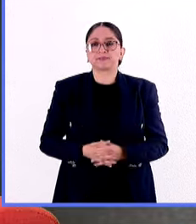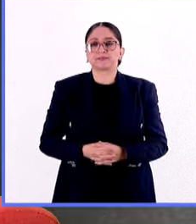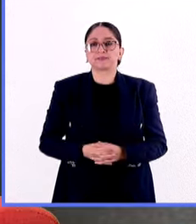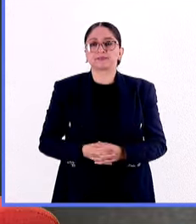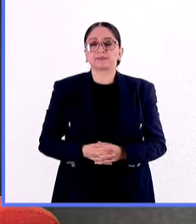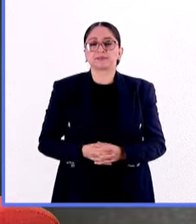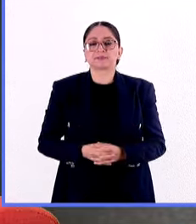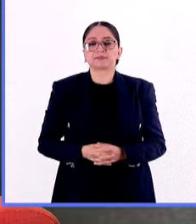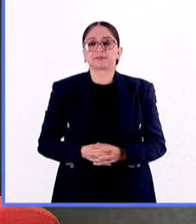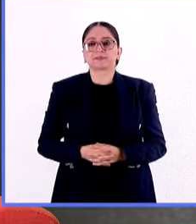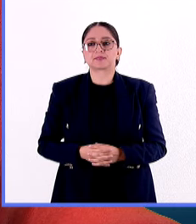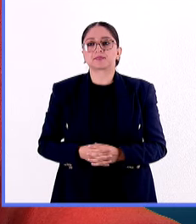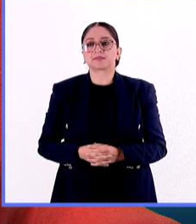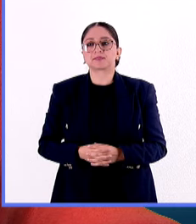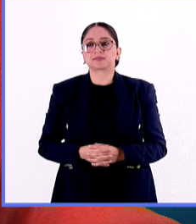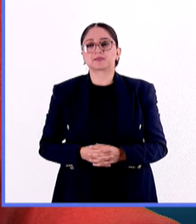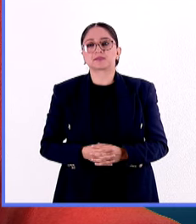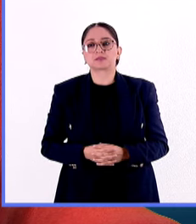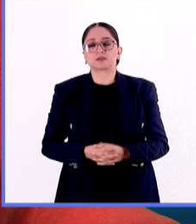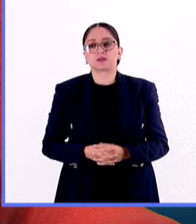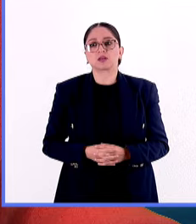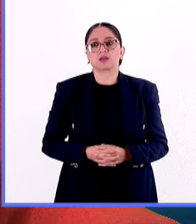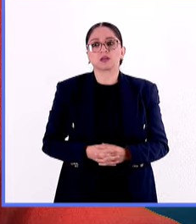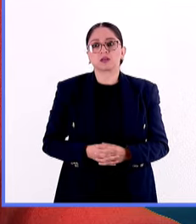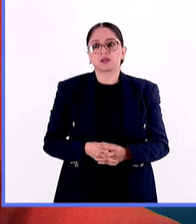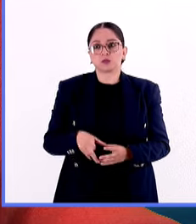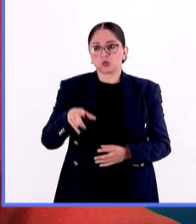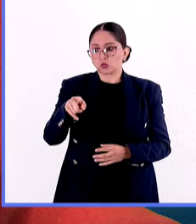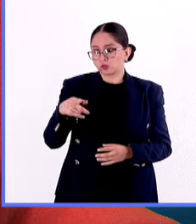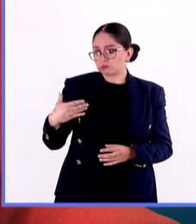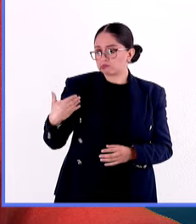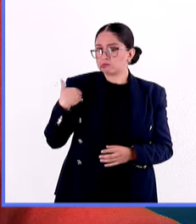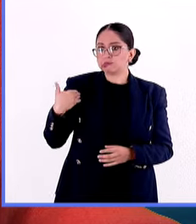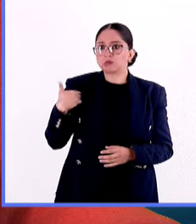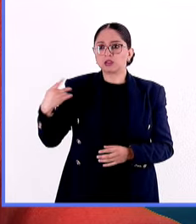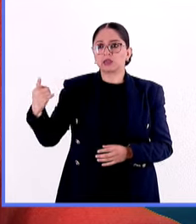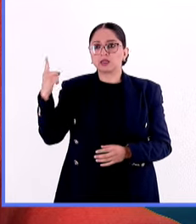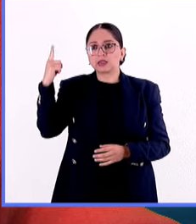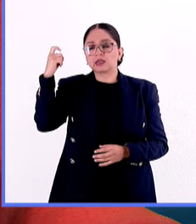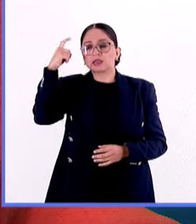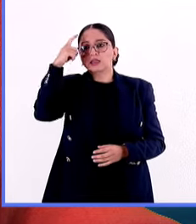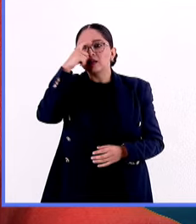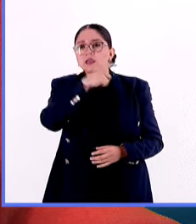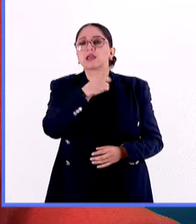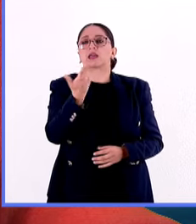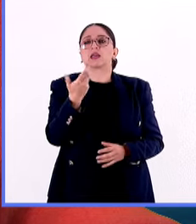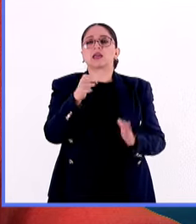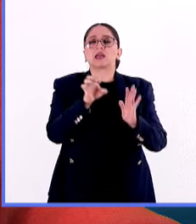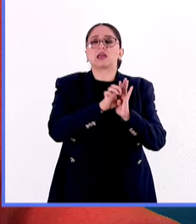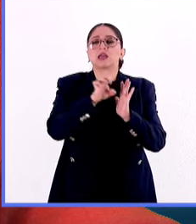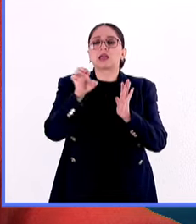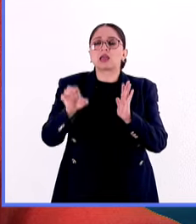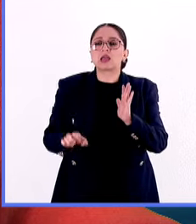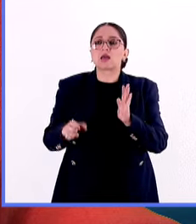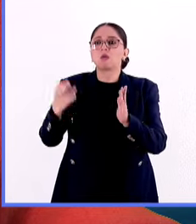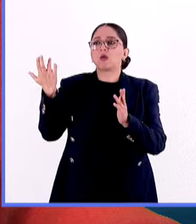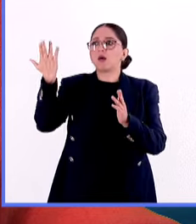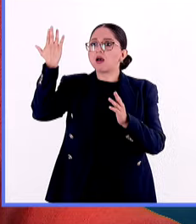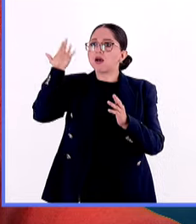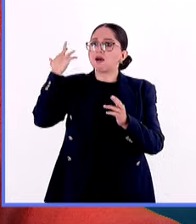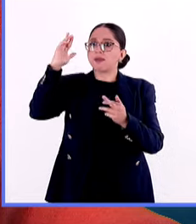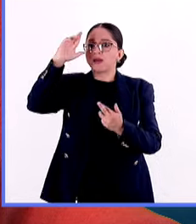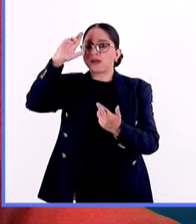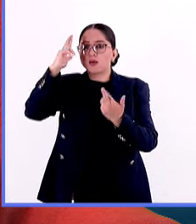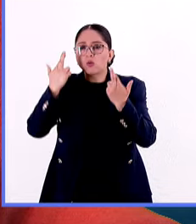Y parte de esta complejidad a la que te refieres tiene que ver justamente pues con la temporada convulsa de revolución, de